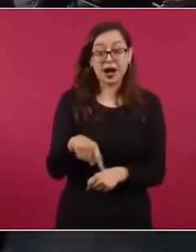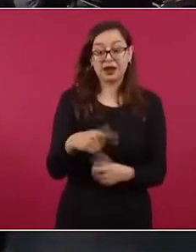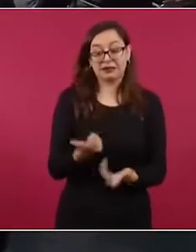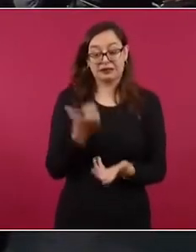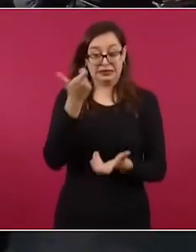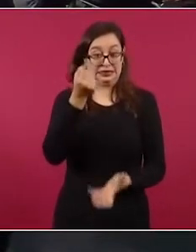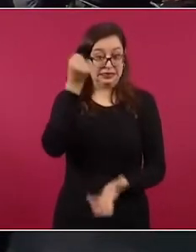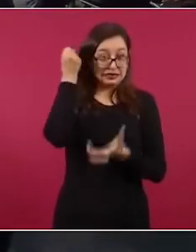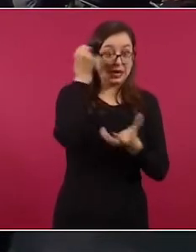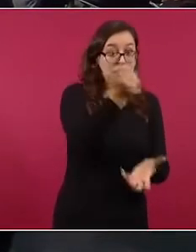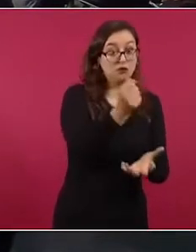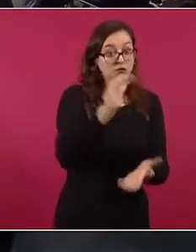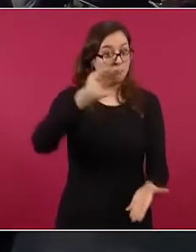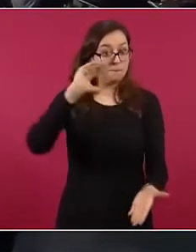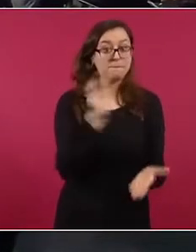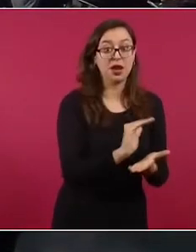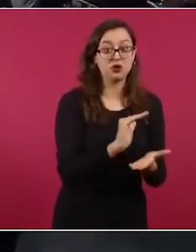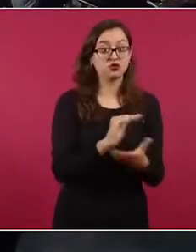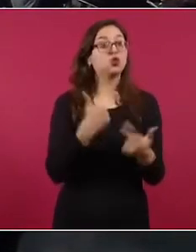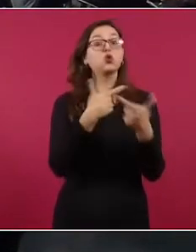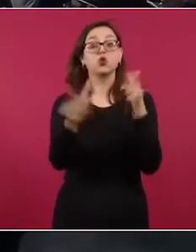entrega a los partidos.